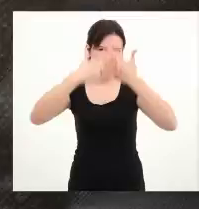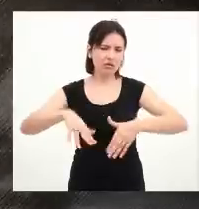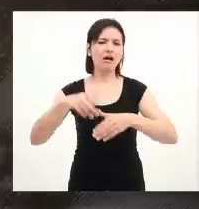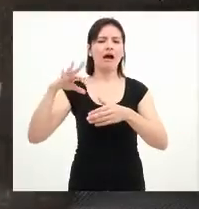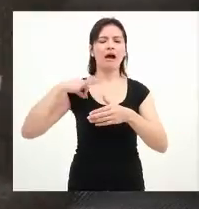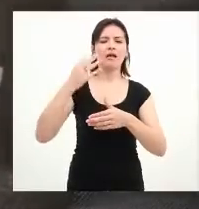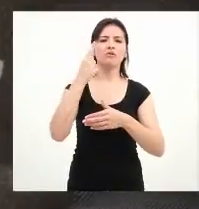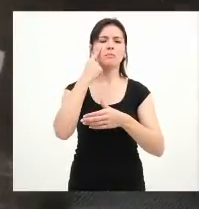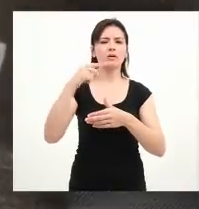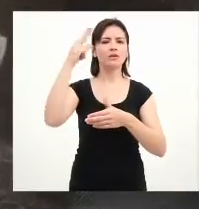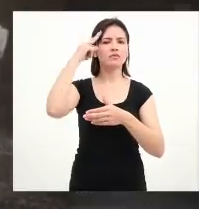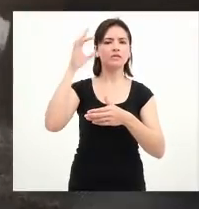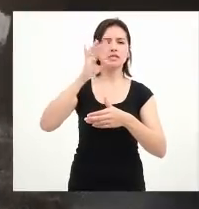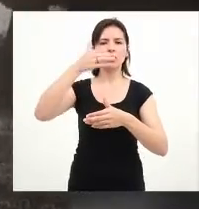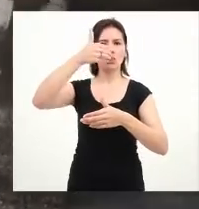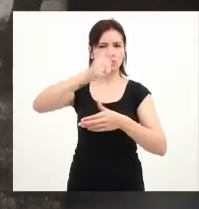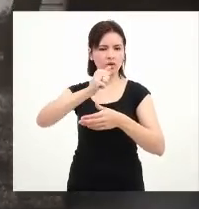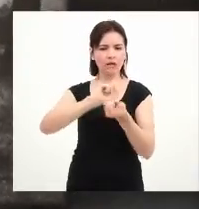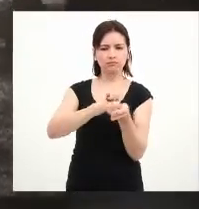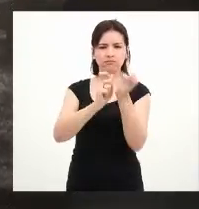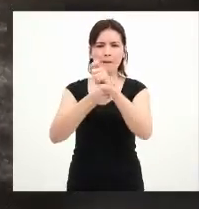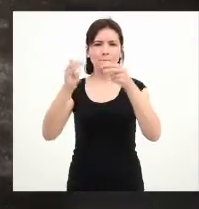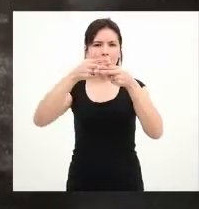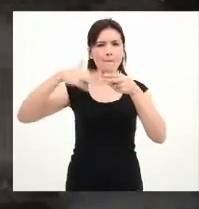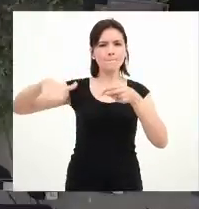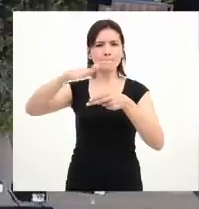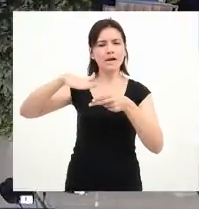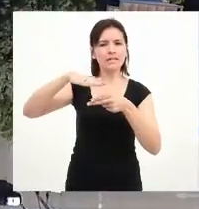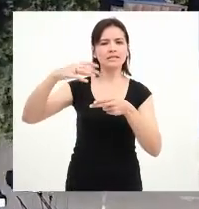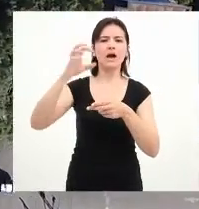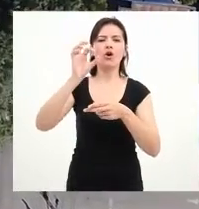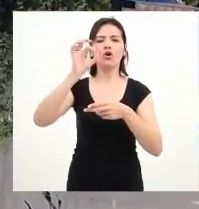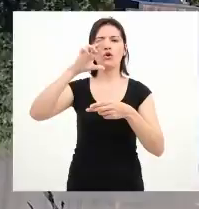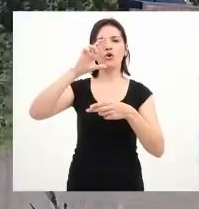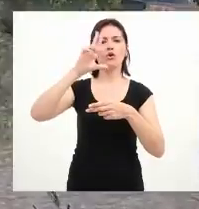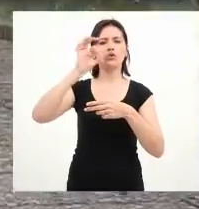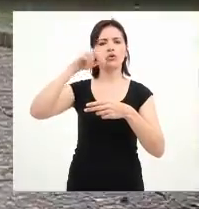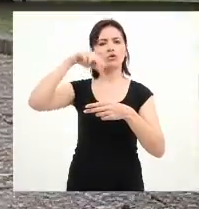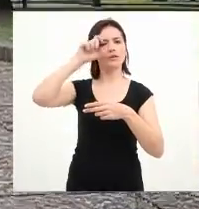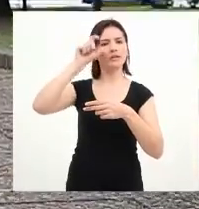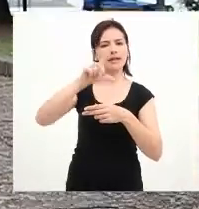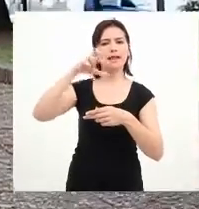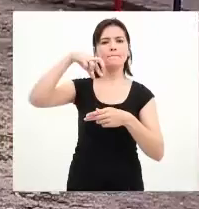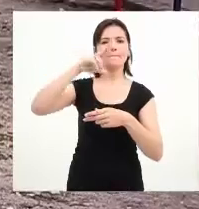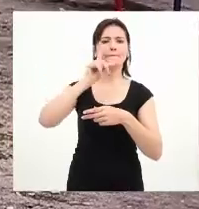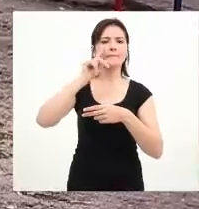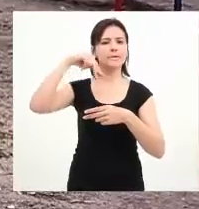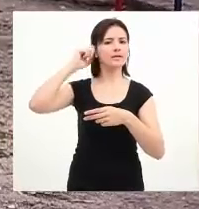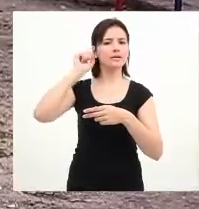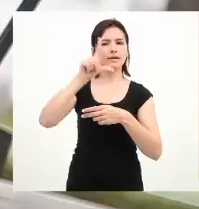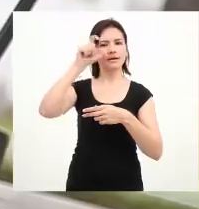deterioro del edificio, en 1906 se procedió a la demolición y el terreno quedó convertido en la Plaza Coronel Pringles.